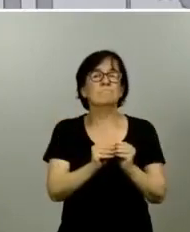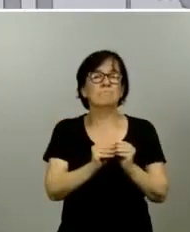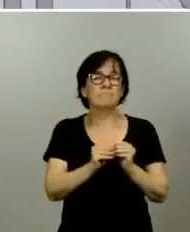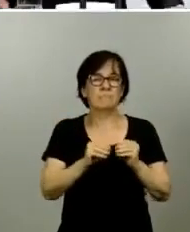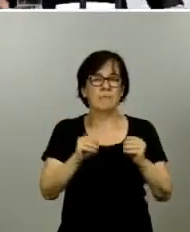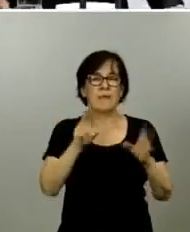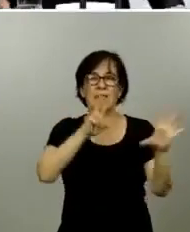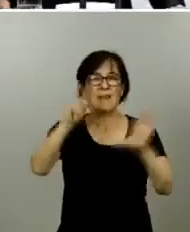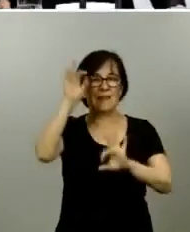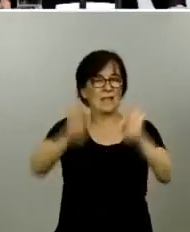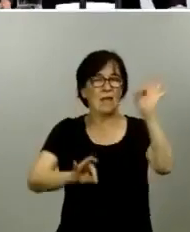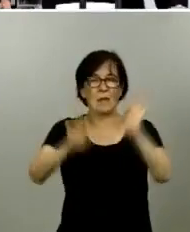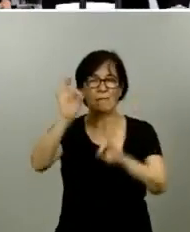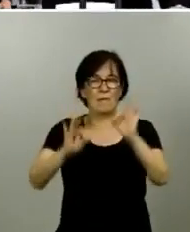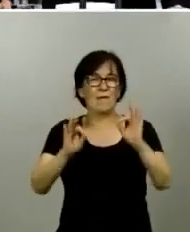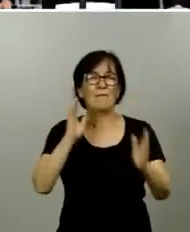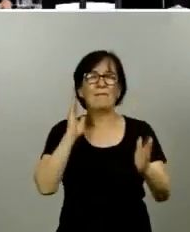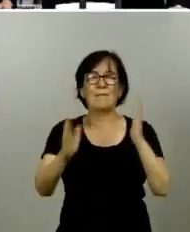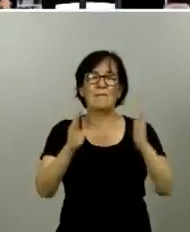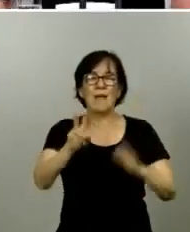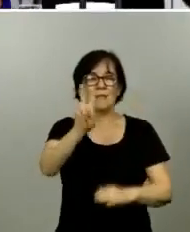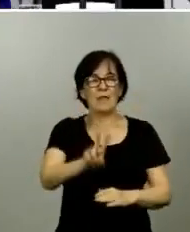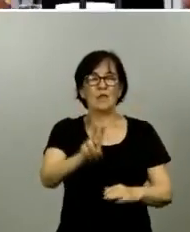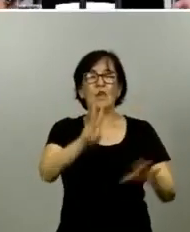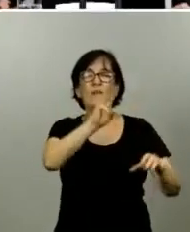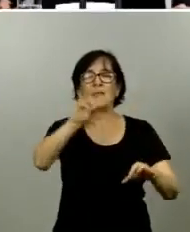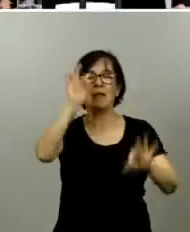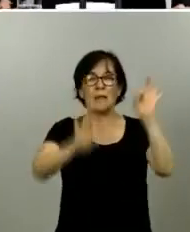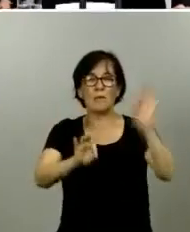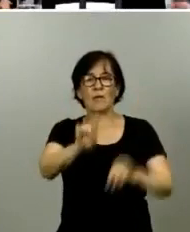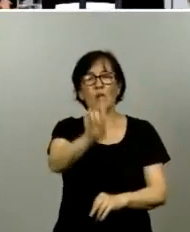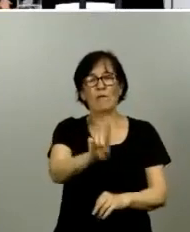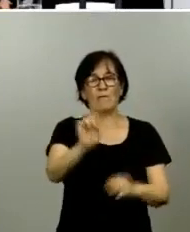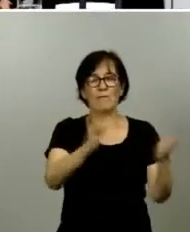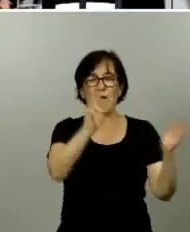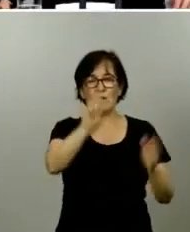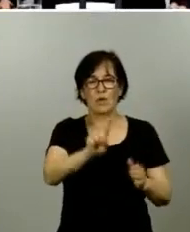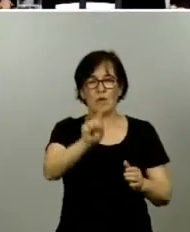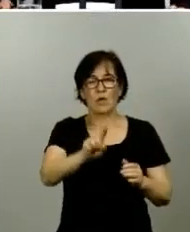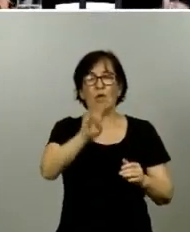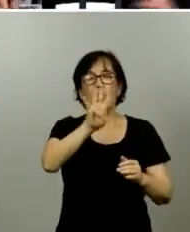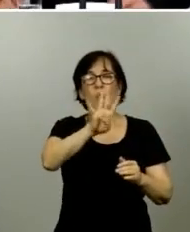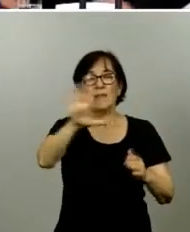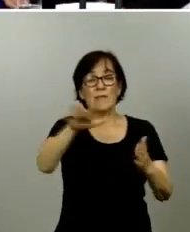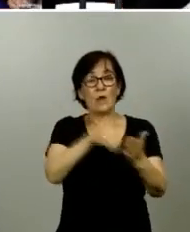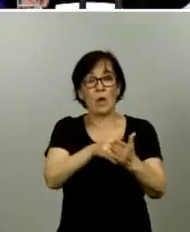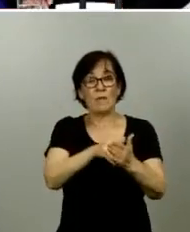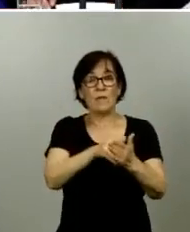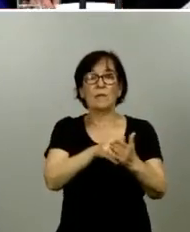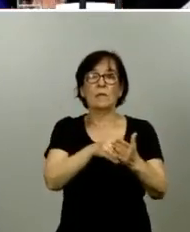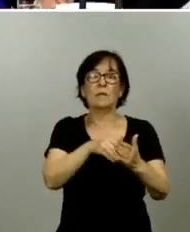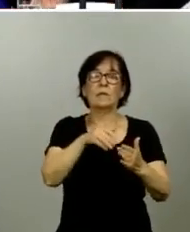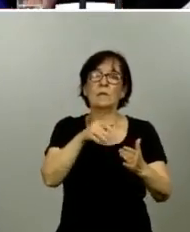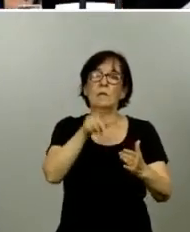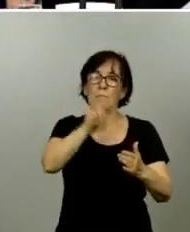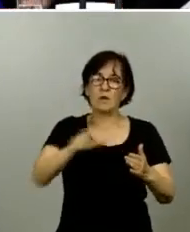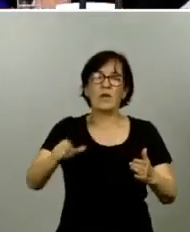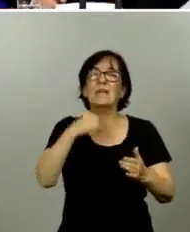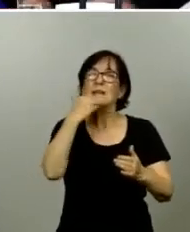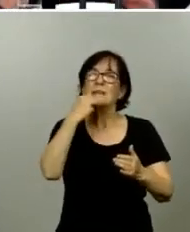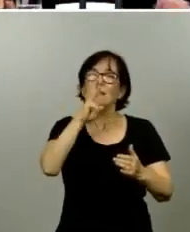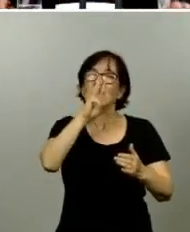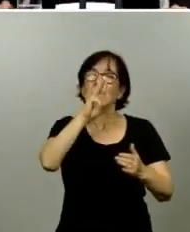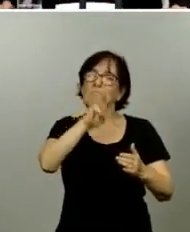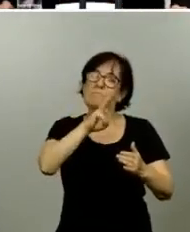ciudadanía en fase 2, 30% en fase 1 y 45.000 personas, casi 50.000 personas en fase 3. Es muy